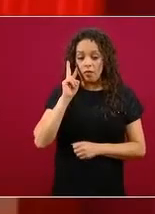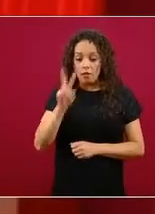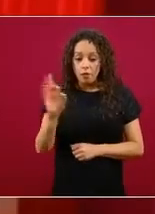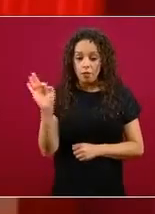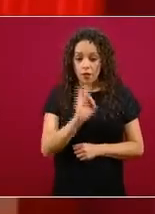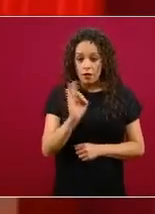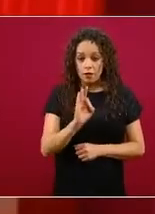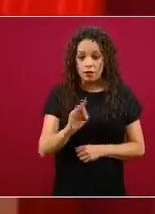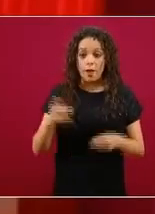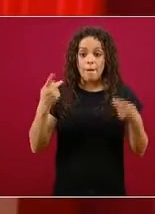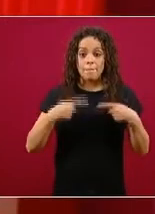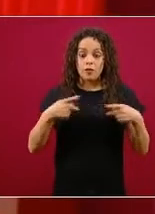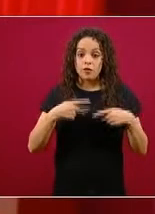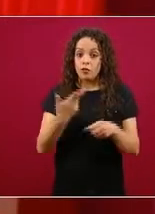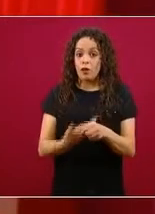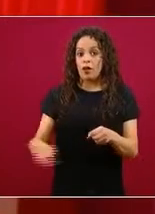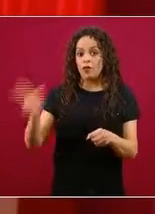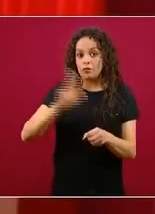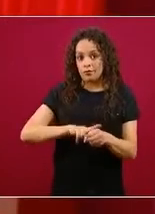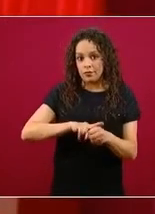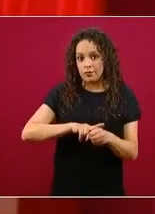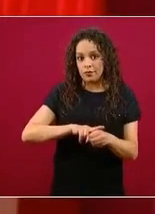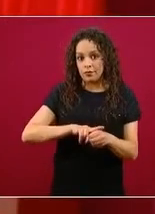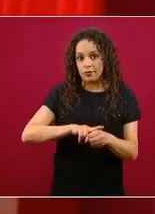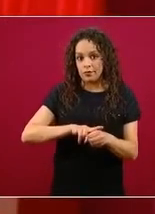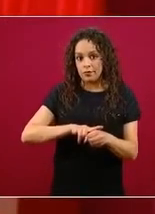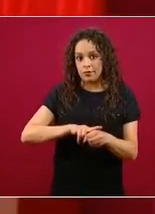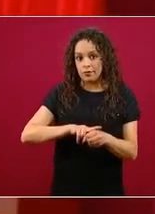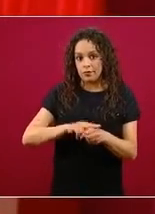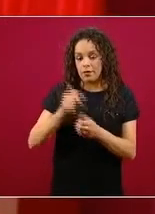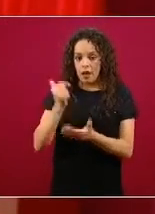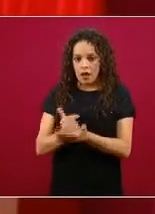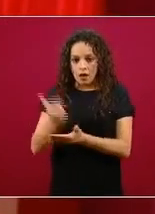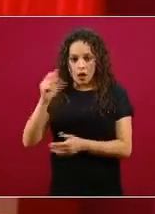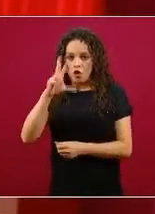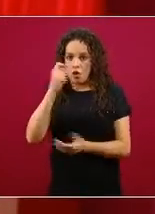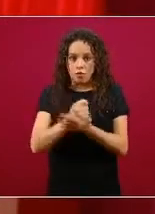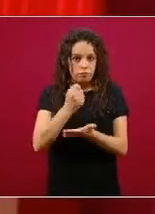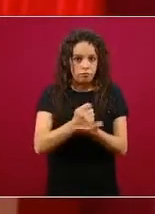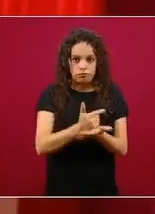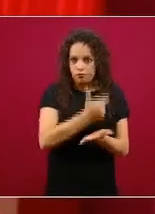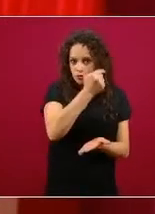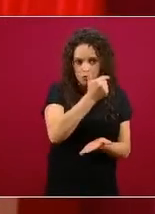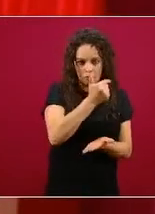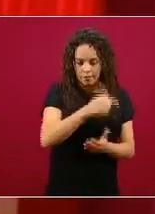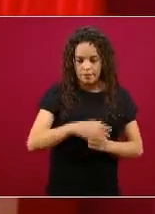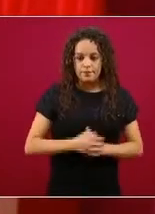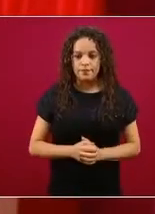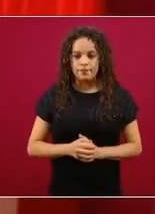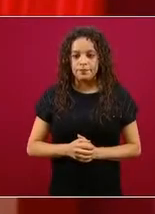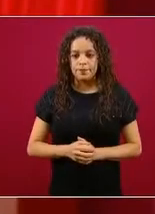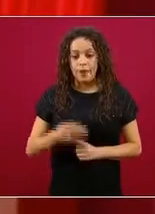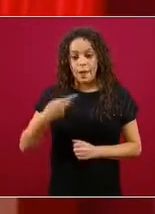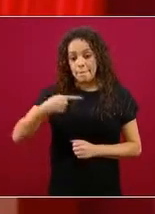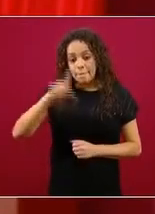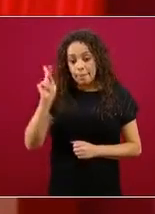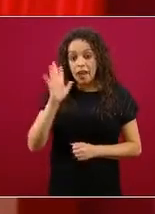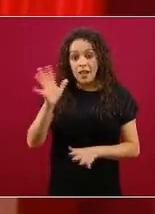fuera de la terapia intensiva pero como son resultados preliminares todavía no es conveniente